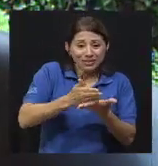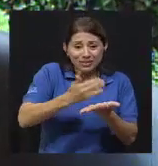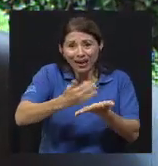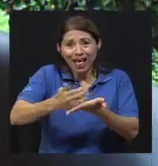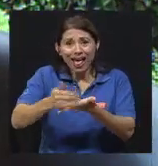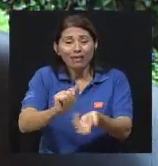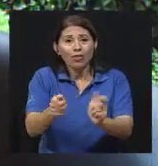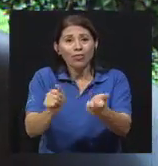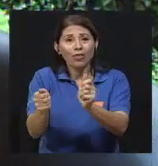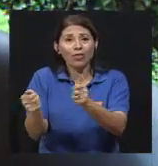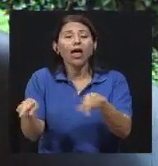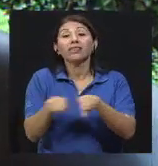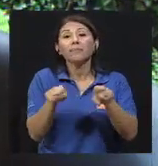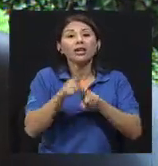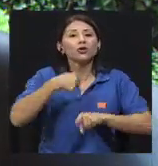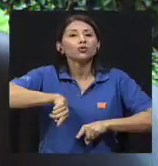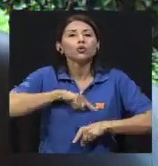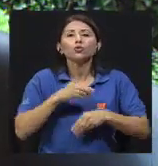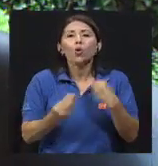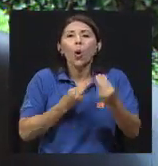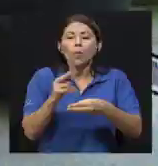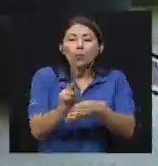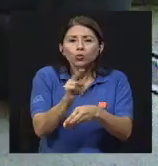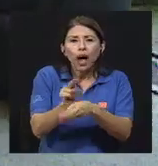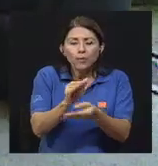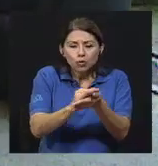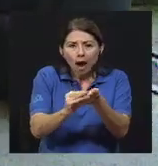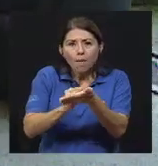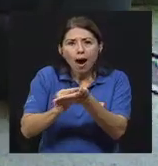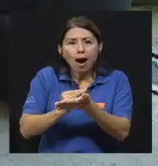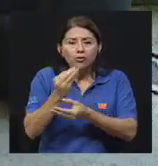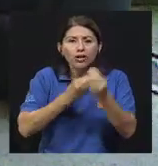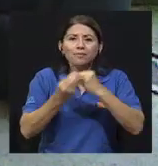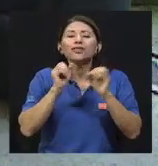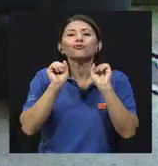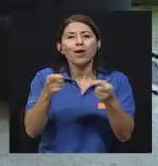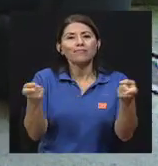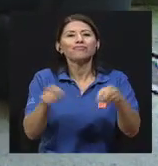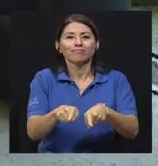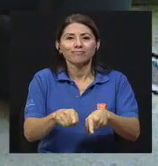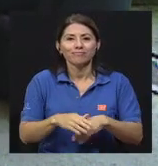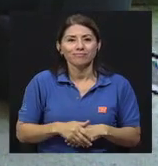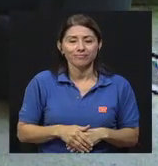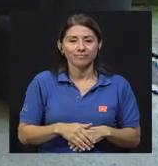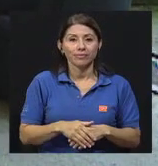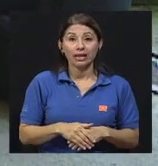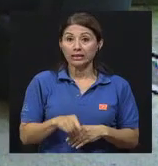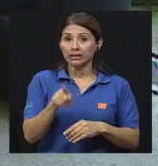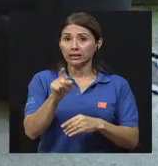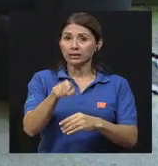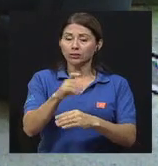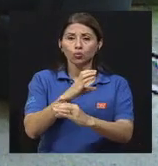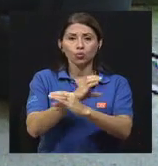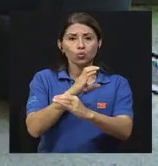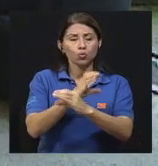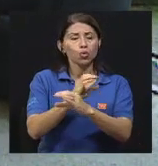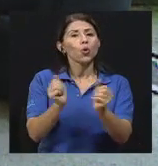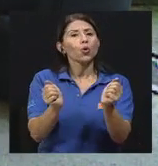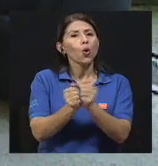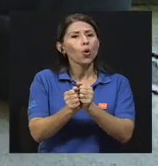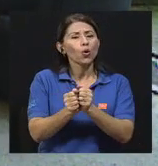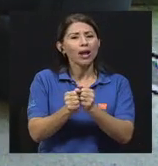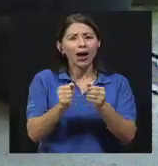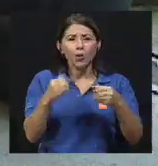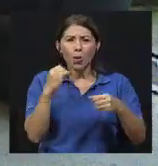alimentos. Al escucharla, doctora, en el primer bloque de esta conversación, definitivamente que hay que tener mucho cuidado con esta